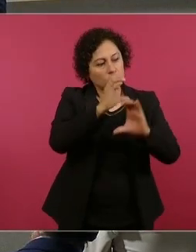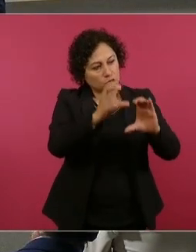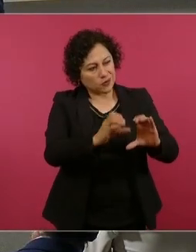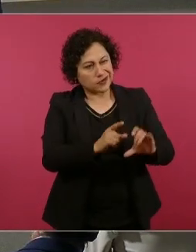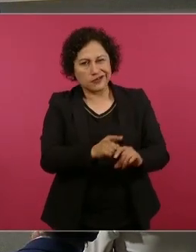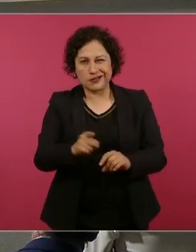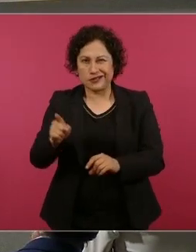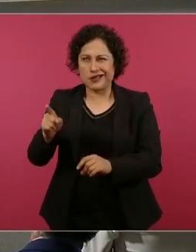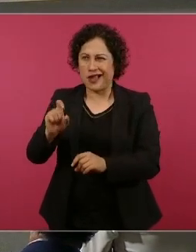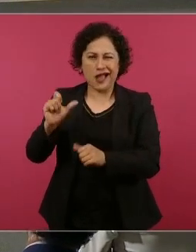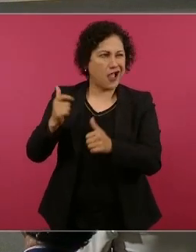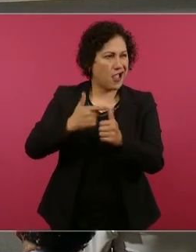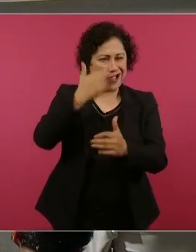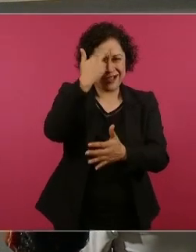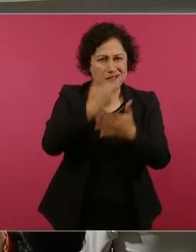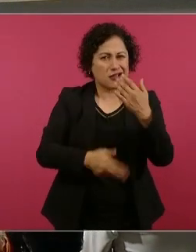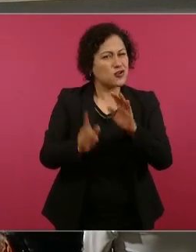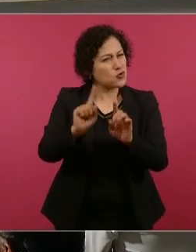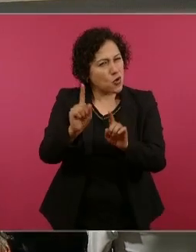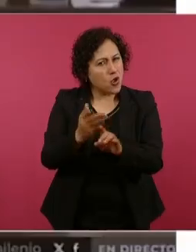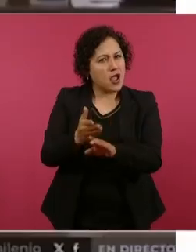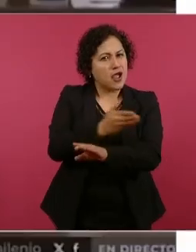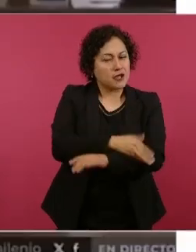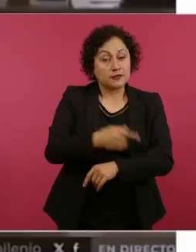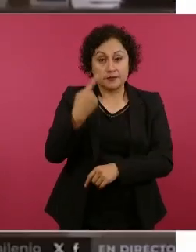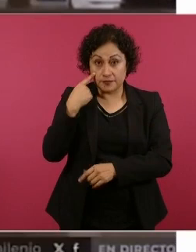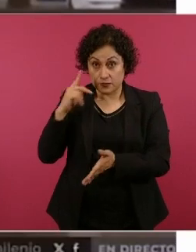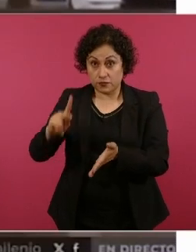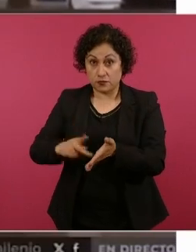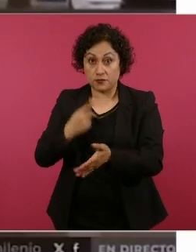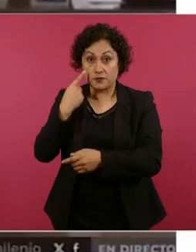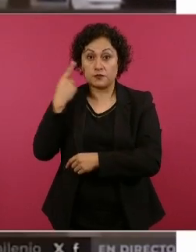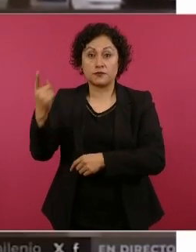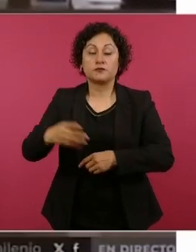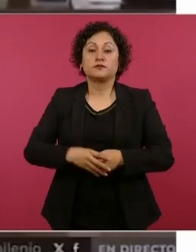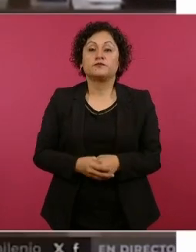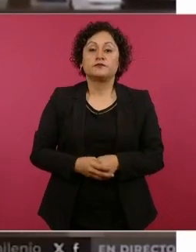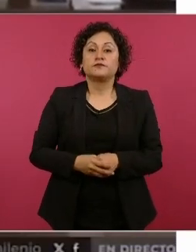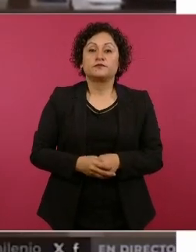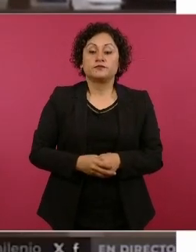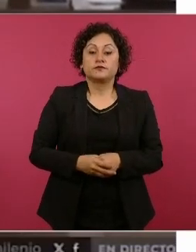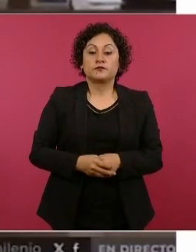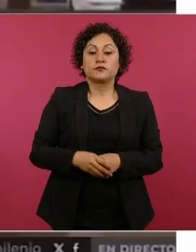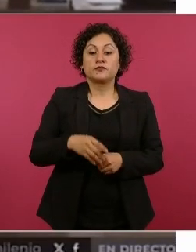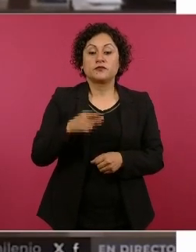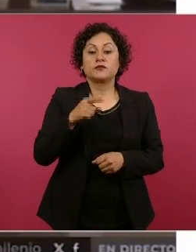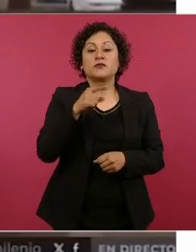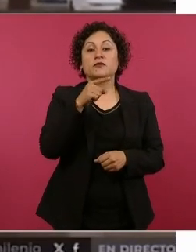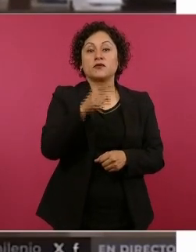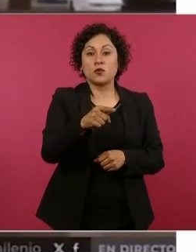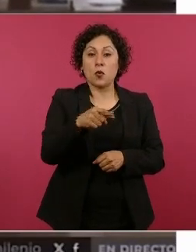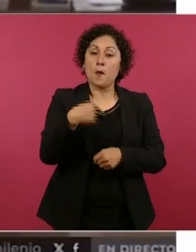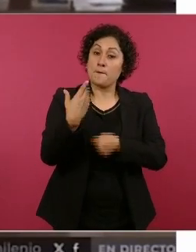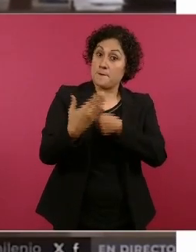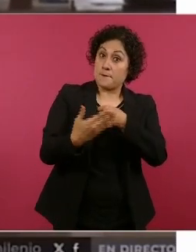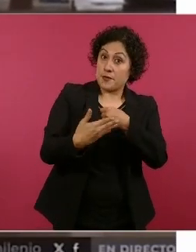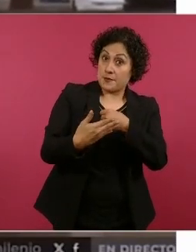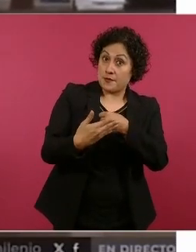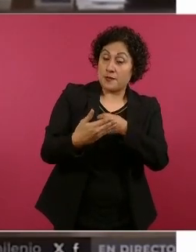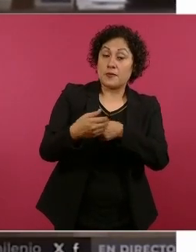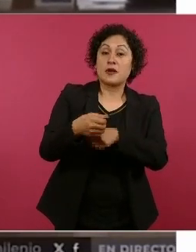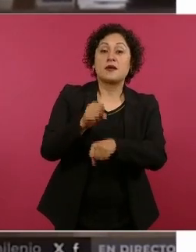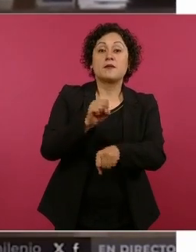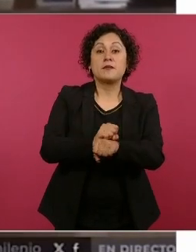A ver, repito. ...de 50 mil pesos. Si no ves resultados en la primera semana, Pemex